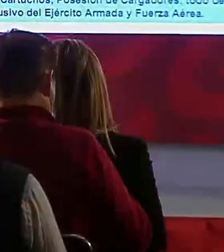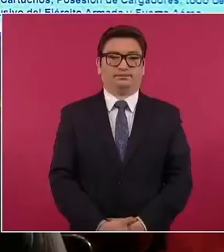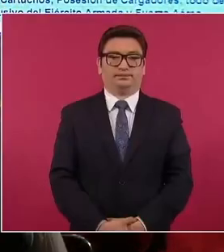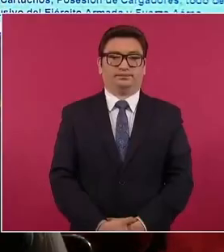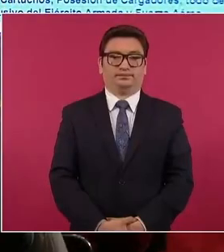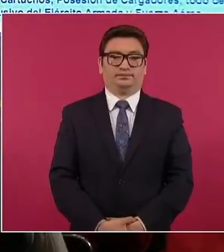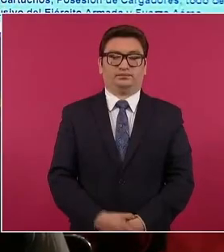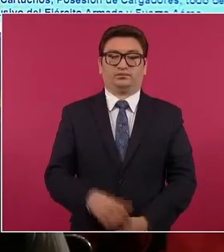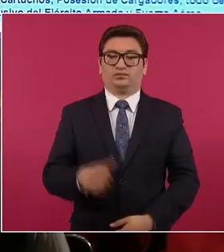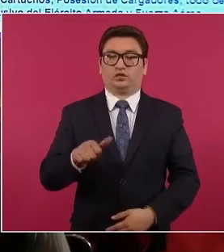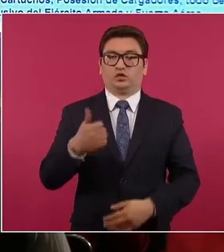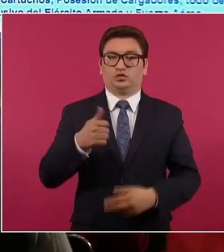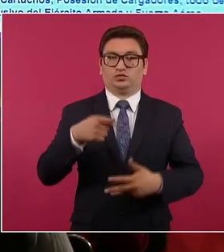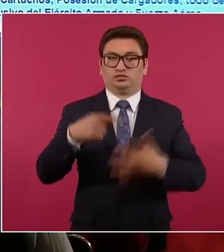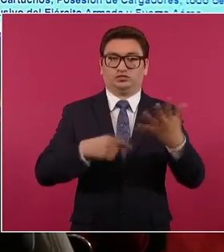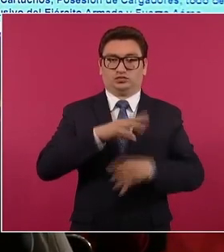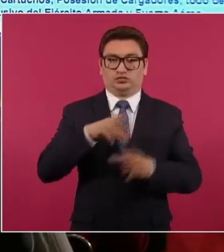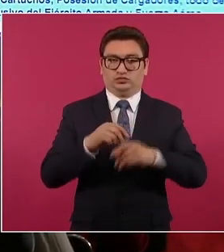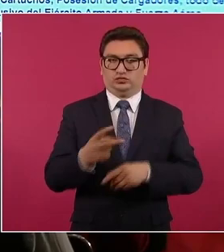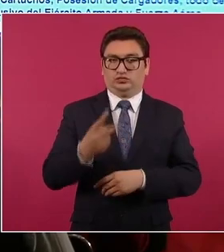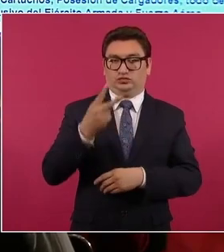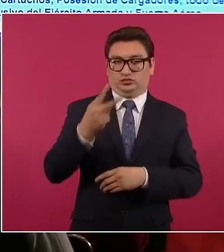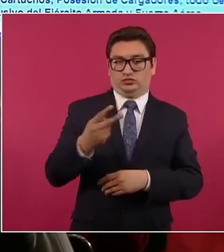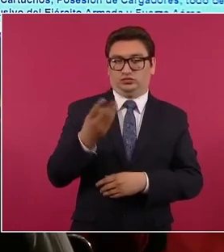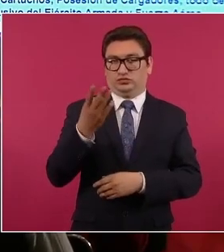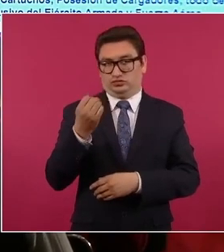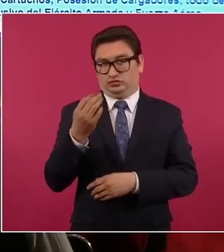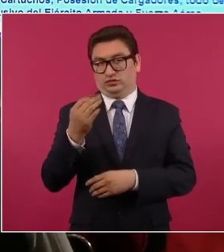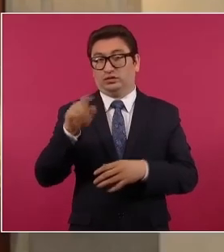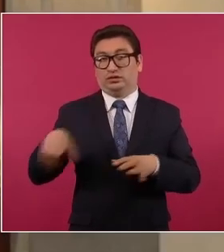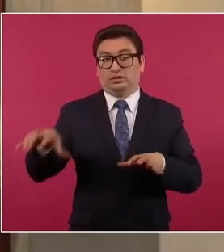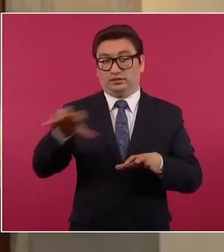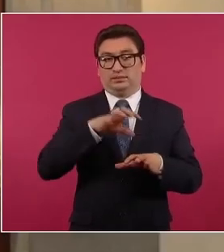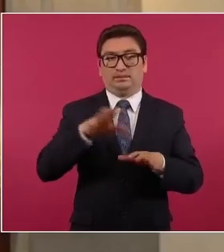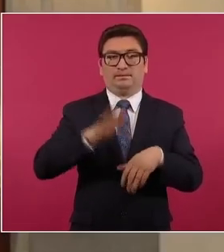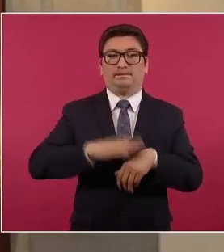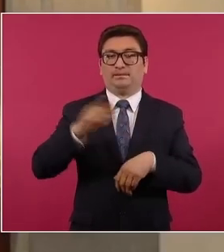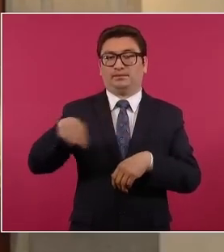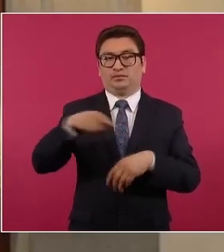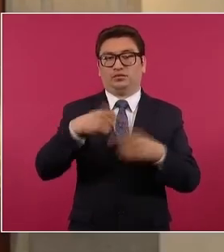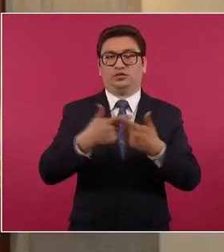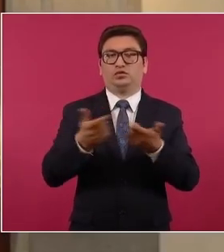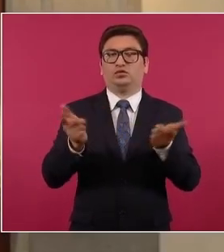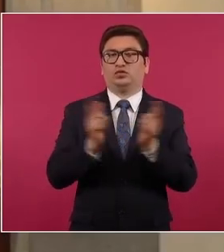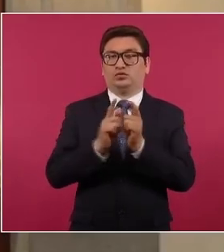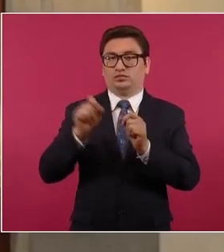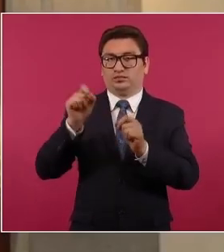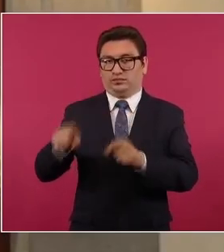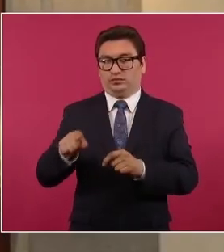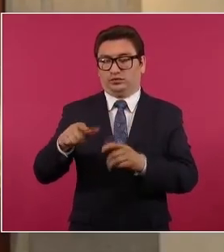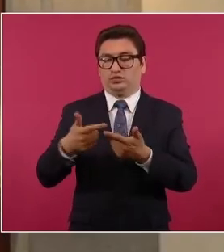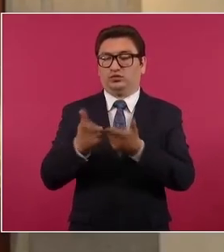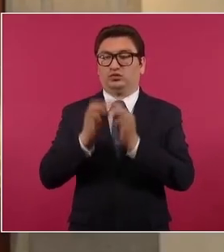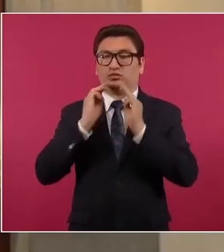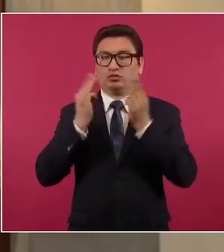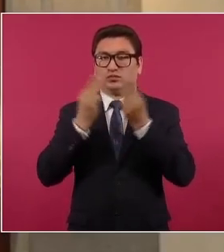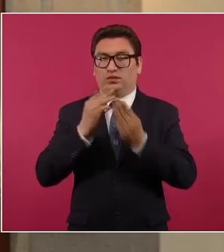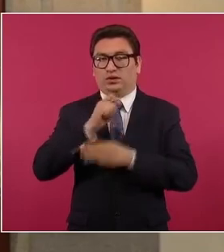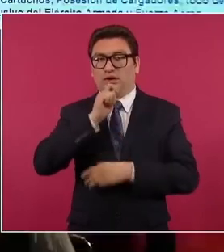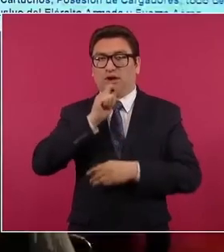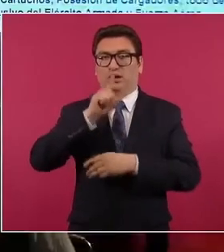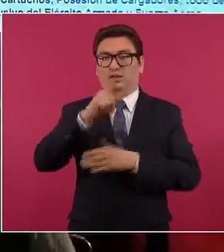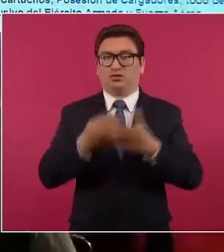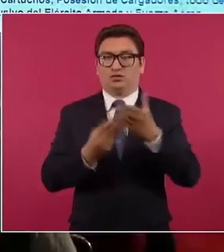Once en total, dos en el operativo y nueve más, todos presuntos integrantes del cártel Jalisco Nueva Generación.